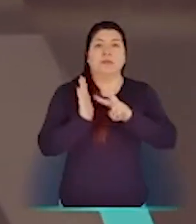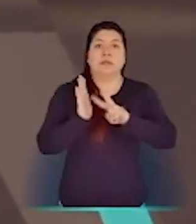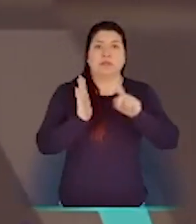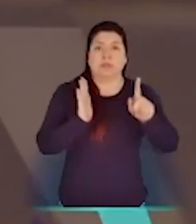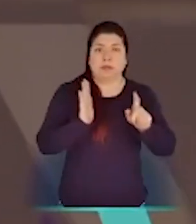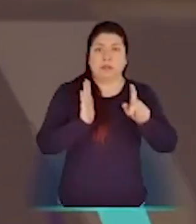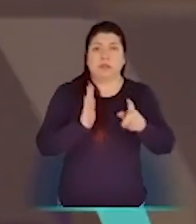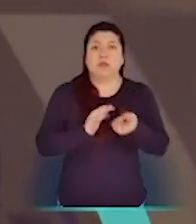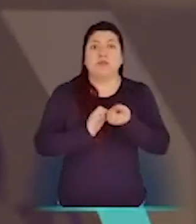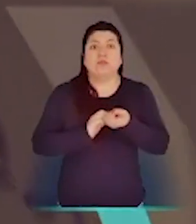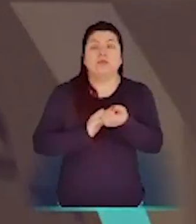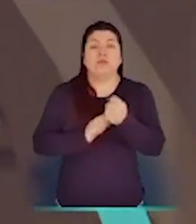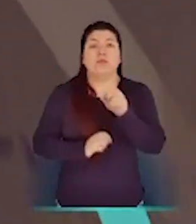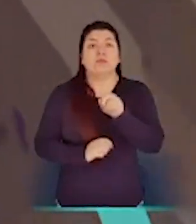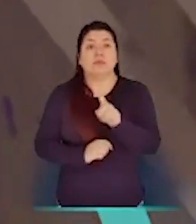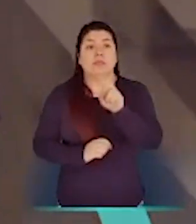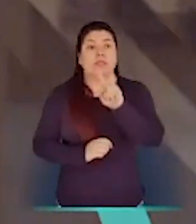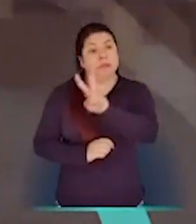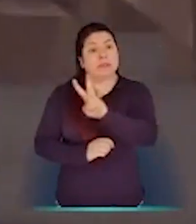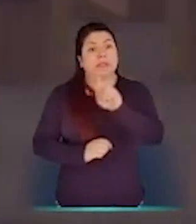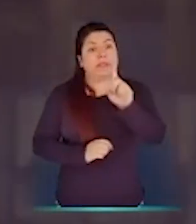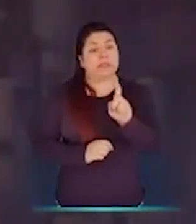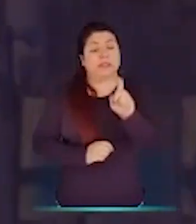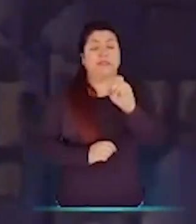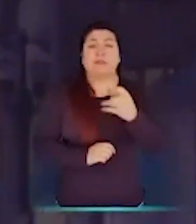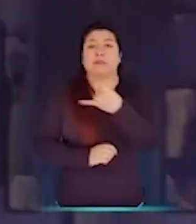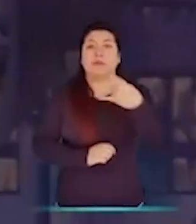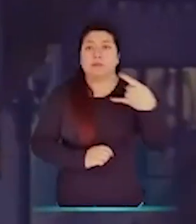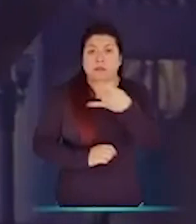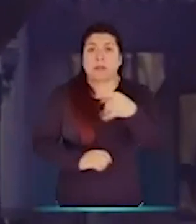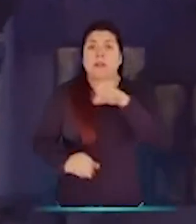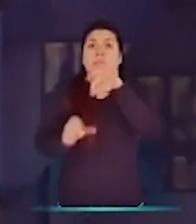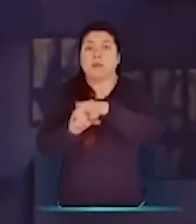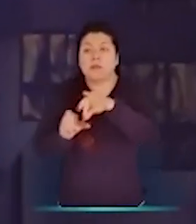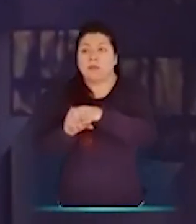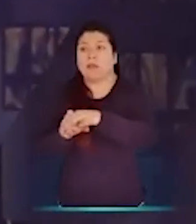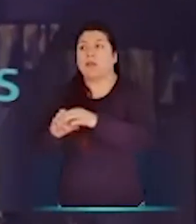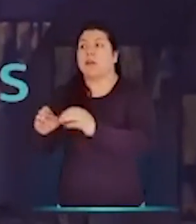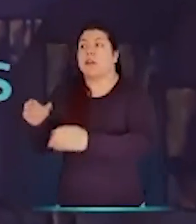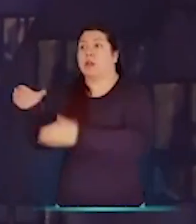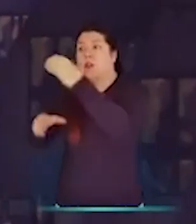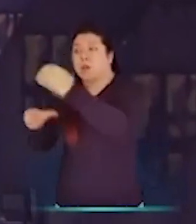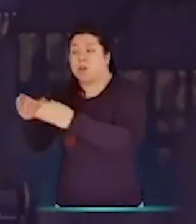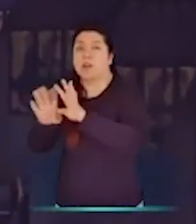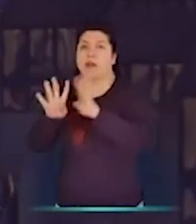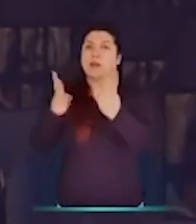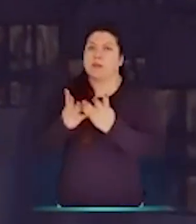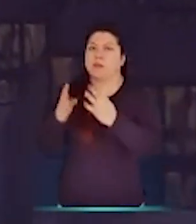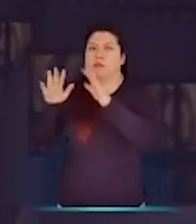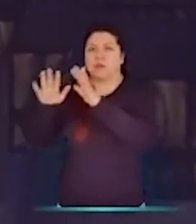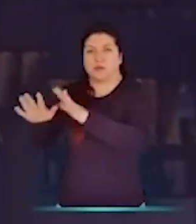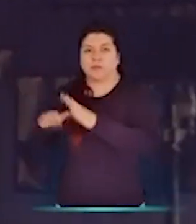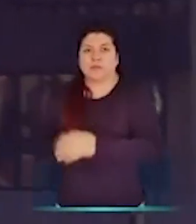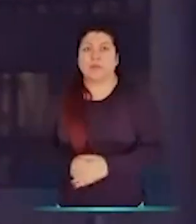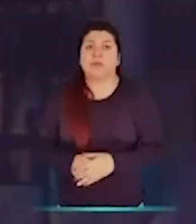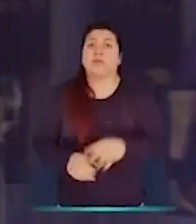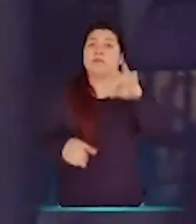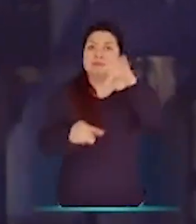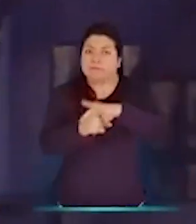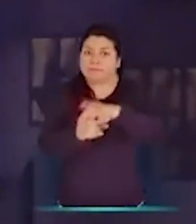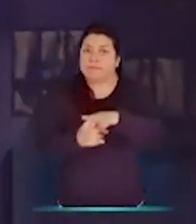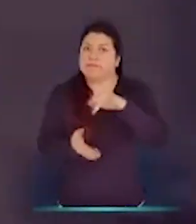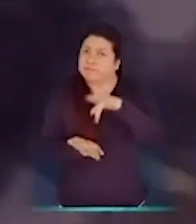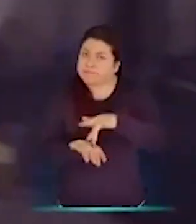Te invitamos a que participes en las elecciones del 13 de marzo, votando por la opción electoral de tu preferencia al Senado y Cámara de